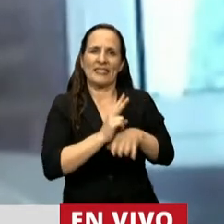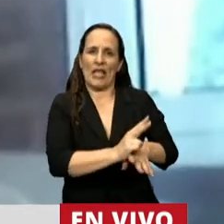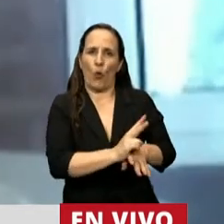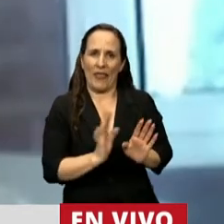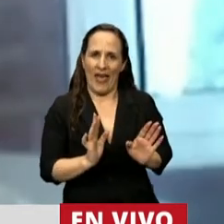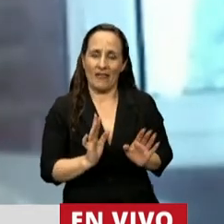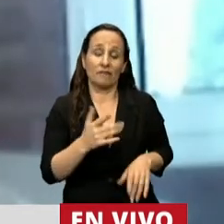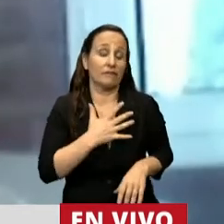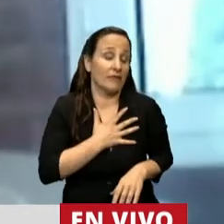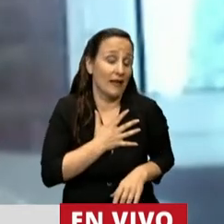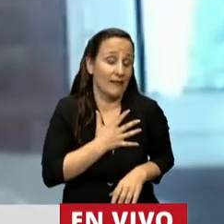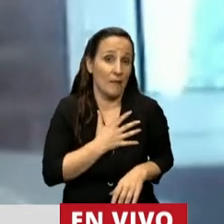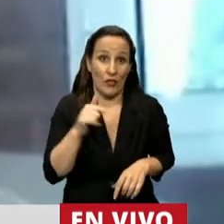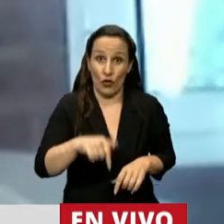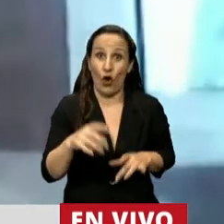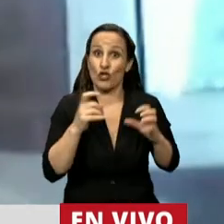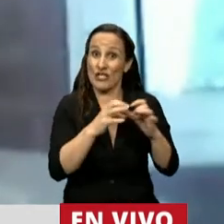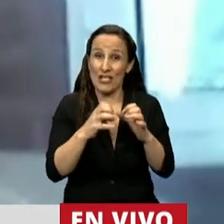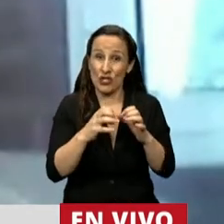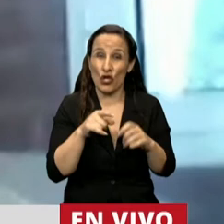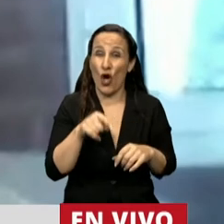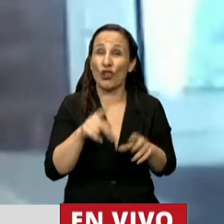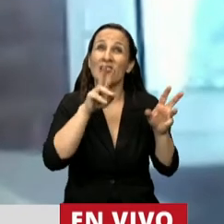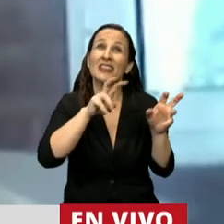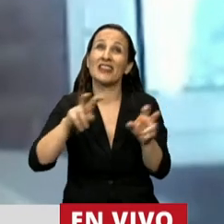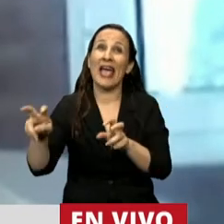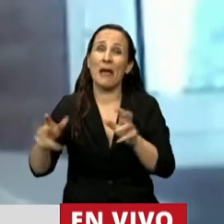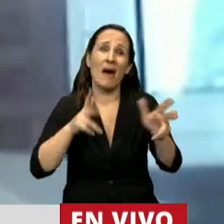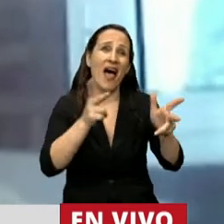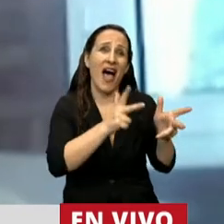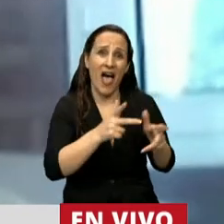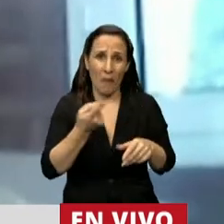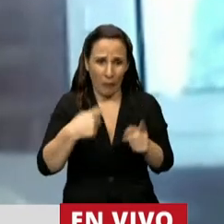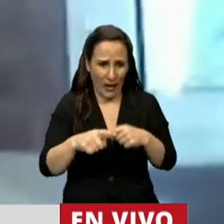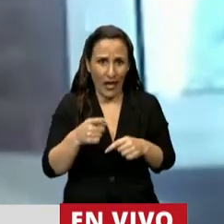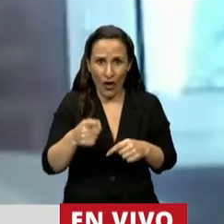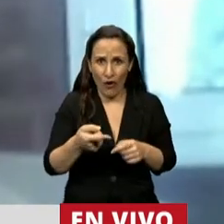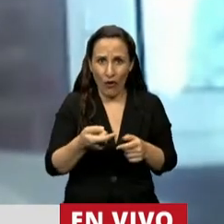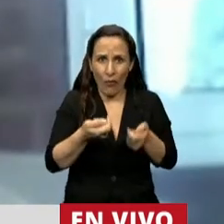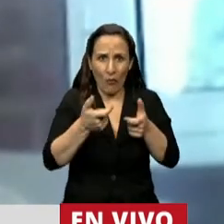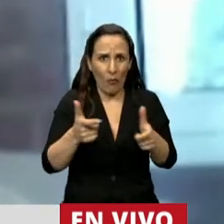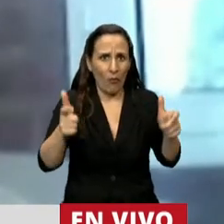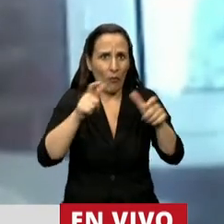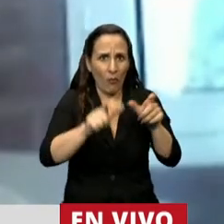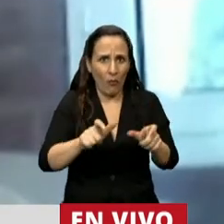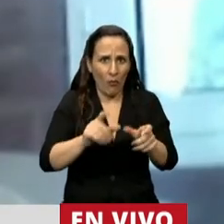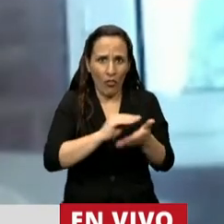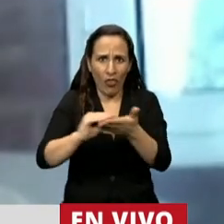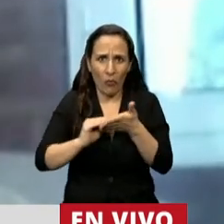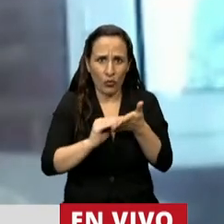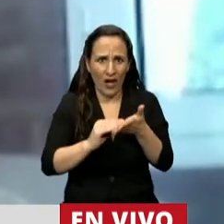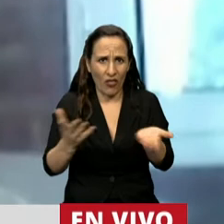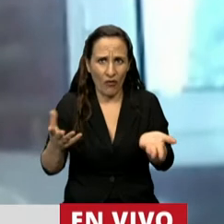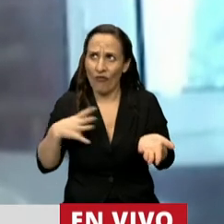lamento que en esta sesión tengamos que tratar estos temas en minoría y que no esté el resto de los diputados para poder